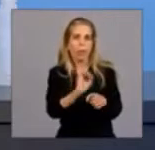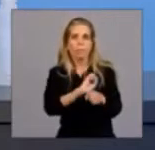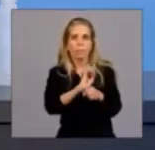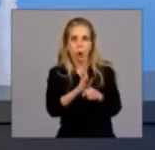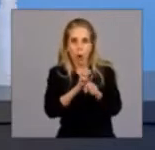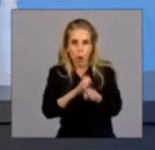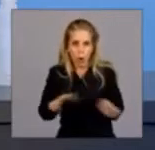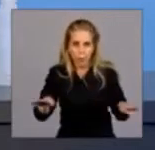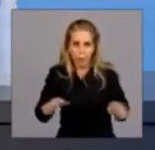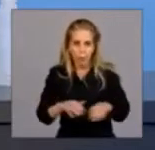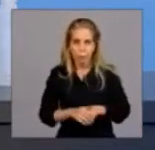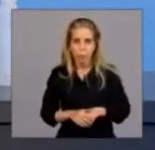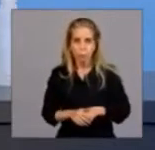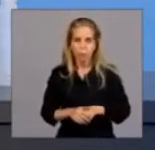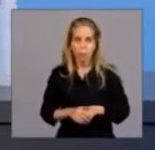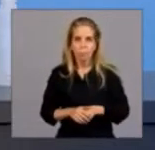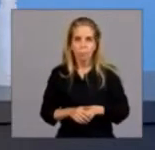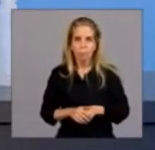Ahora bien,